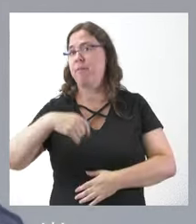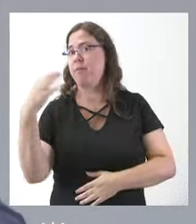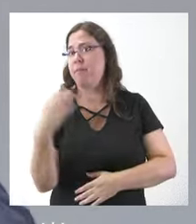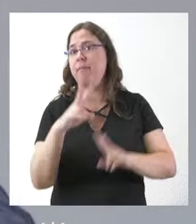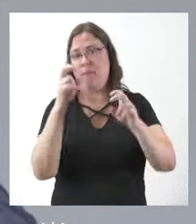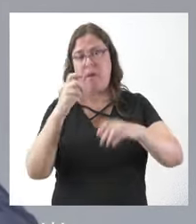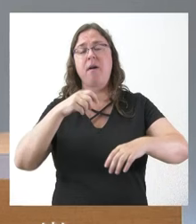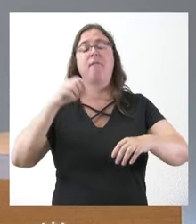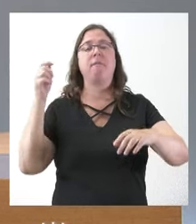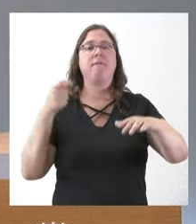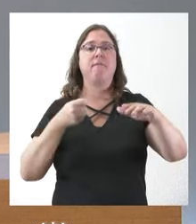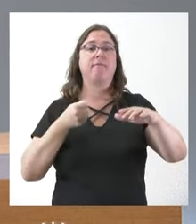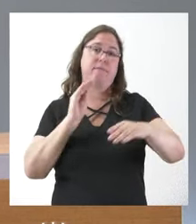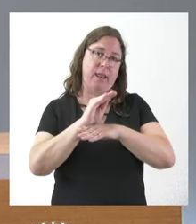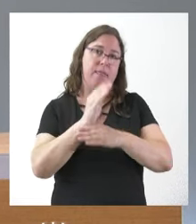de la financiación.